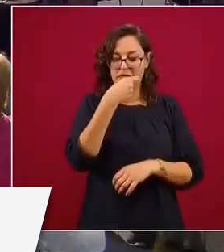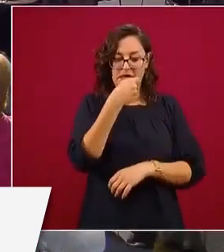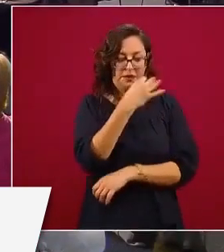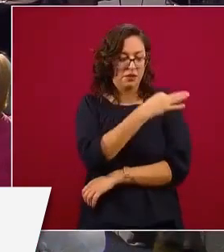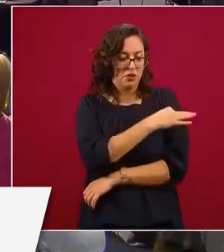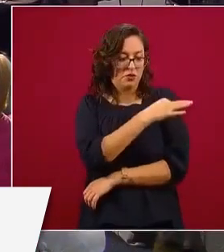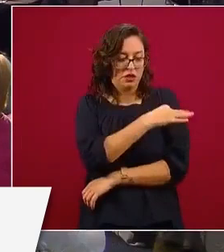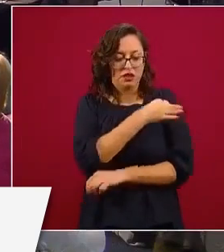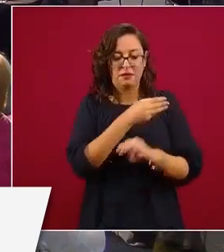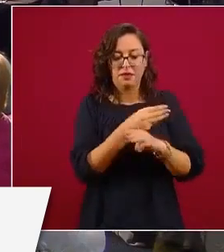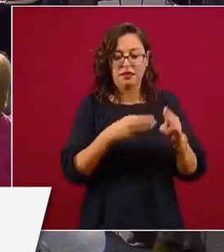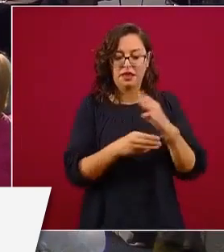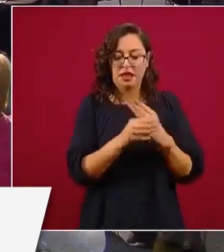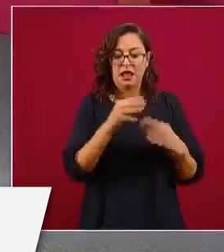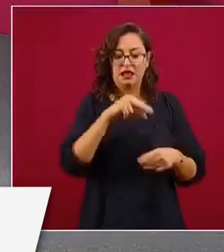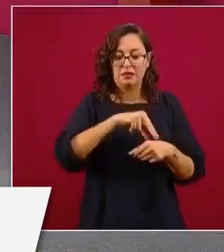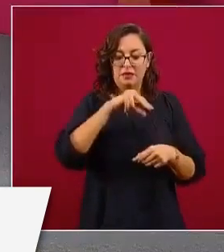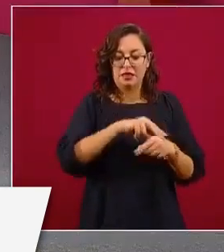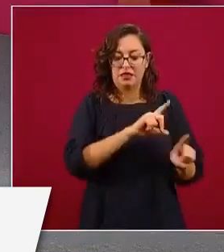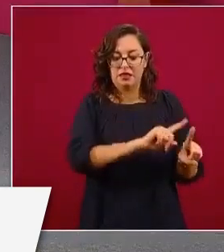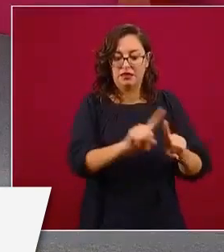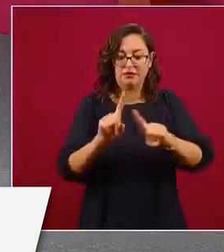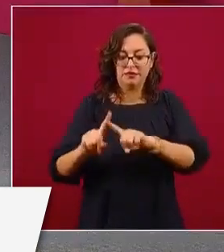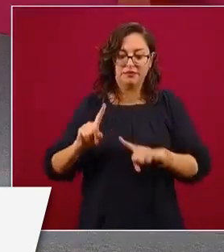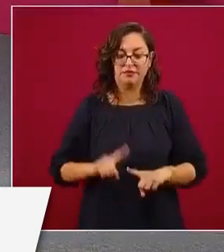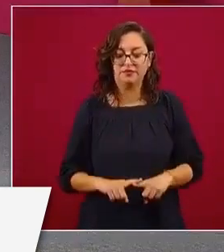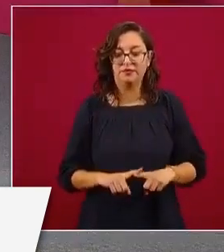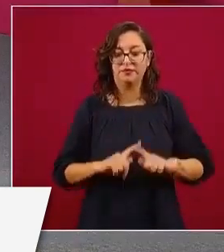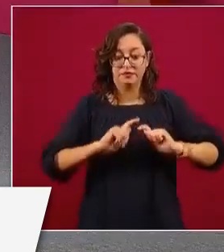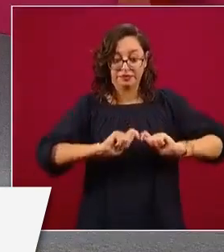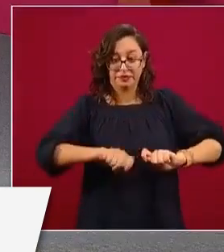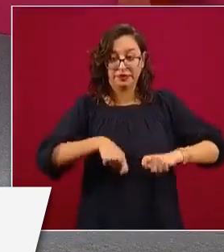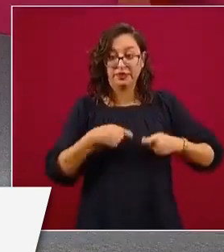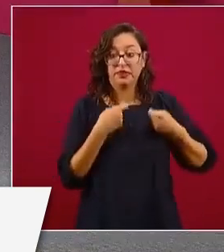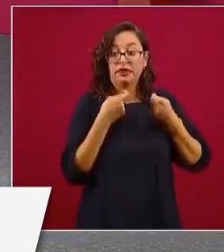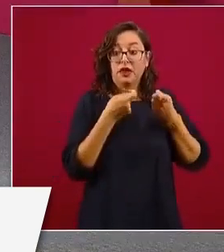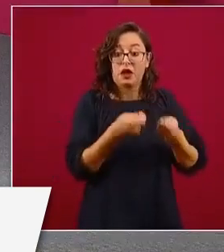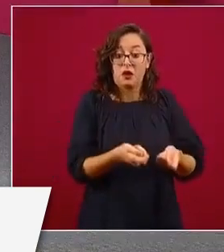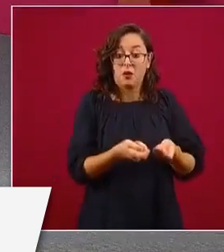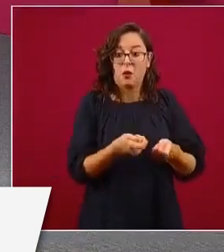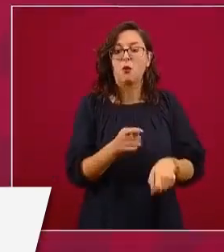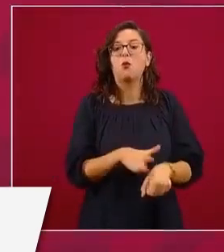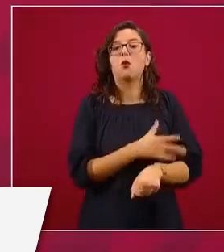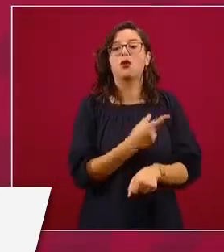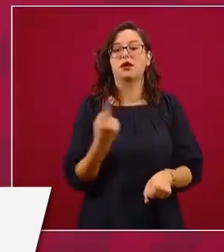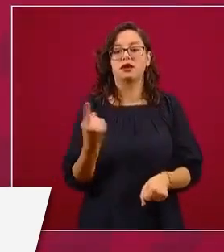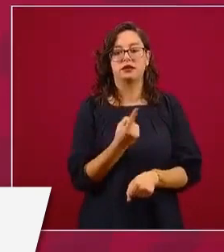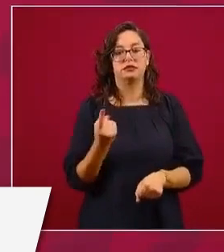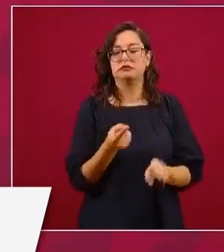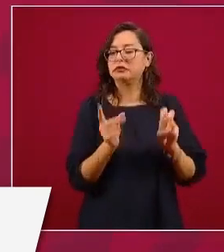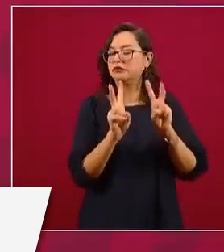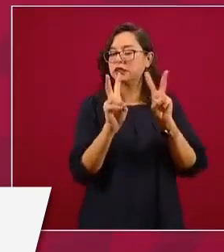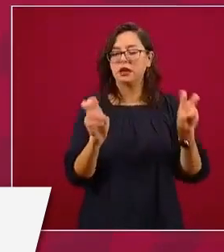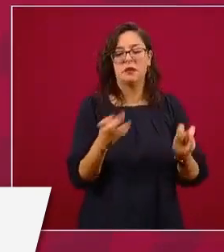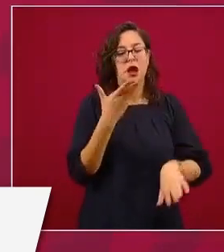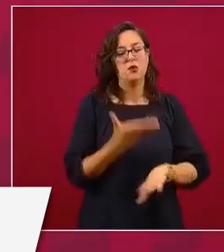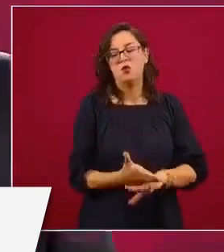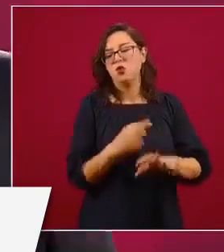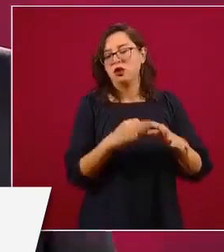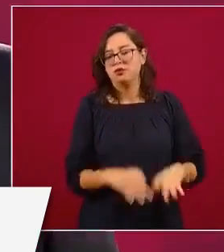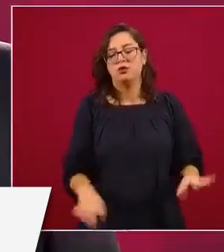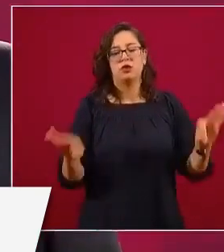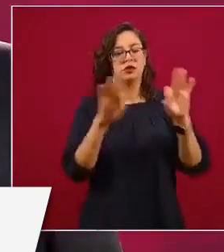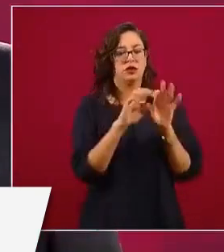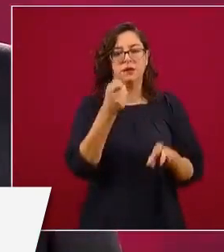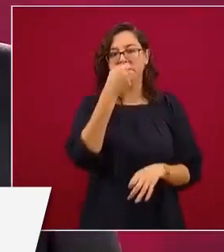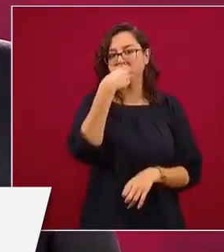vacunas y de equipos médicos es porque nos importa muchísimo que no falten